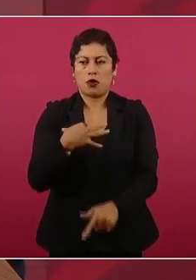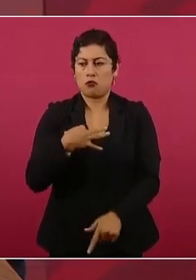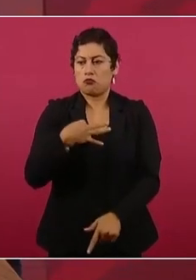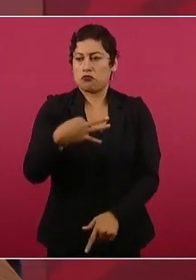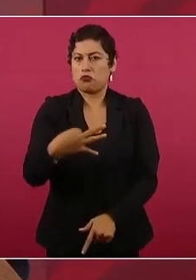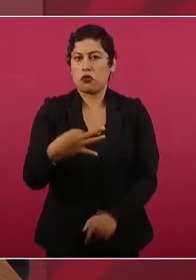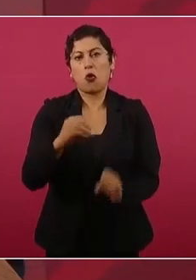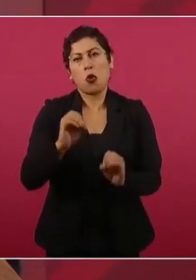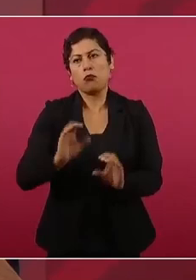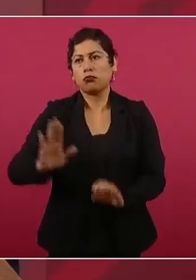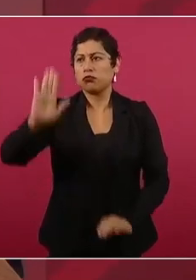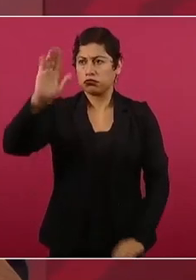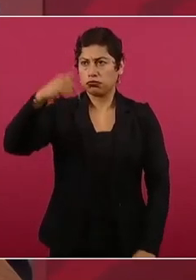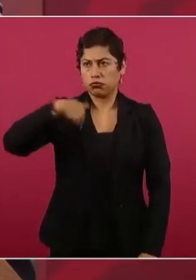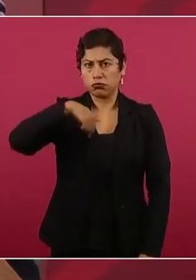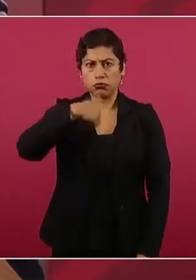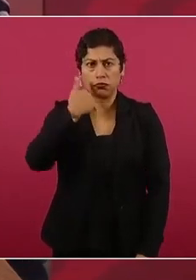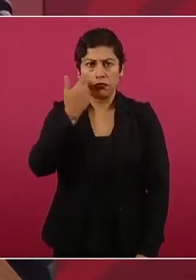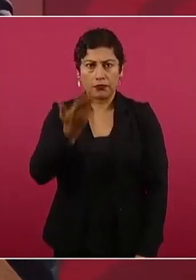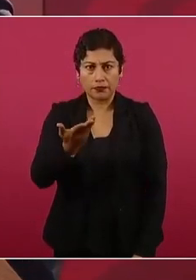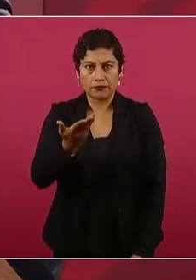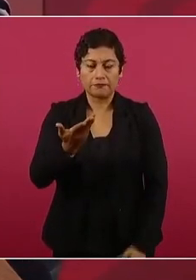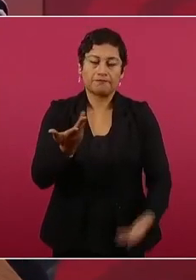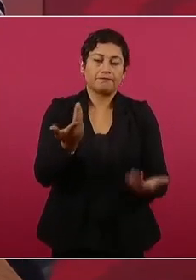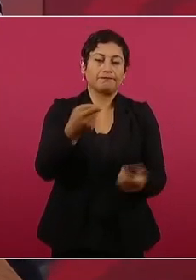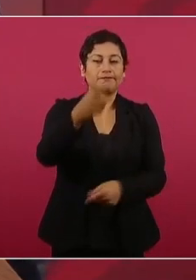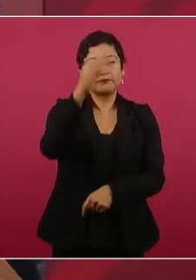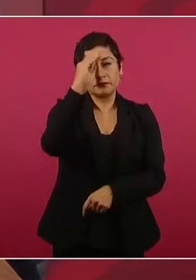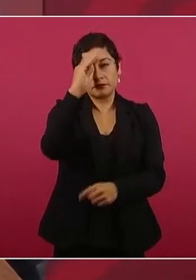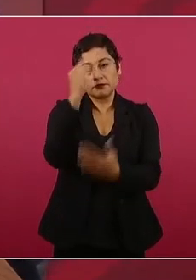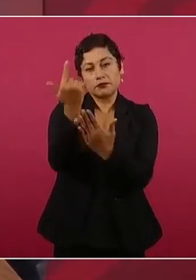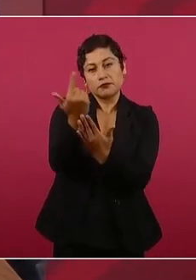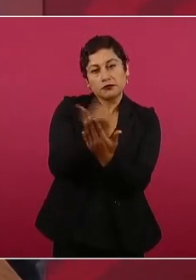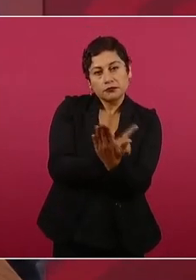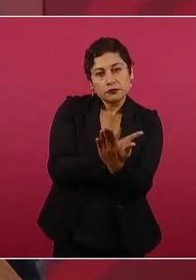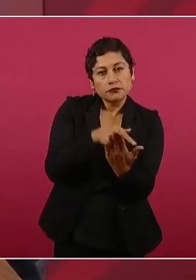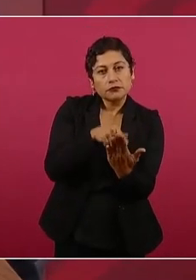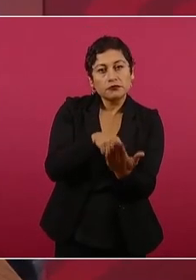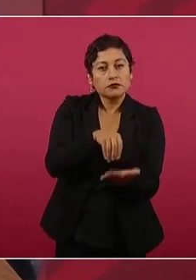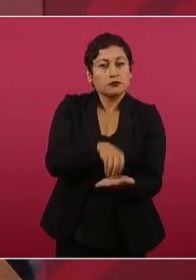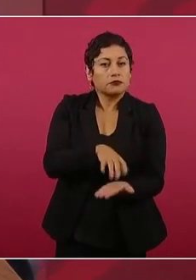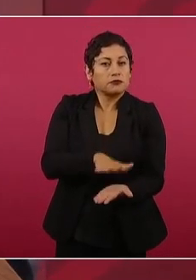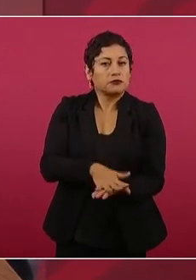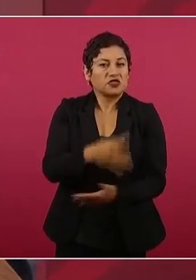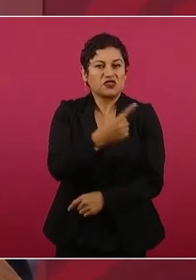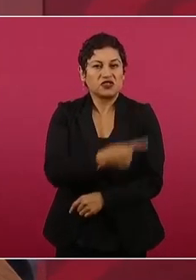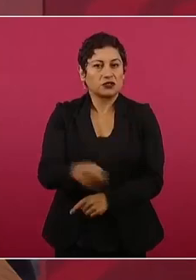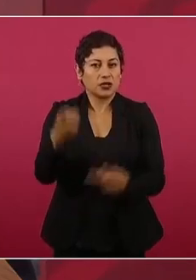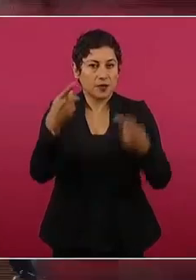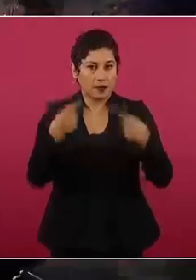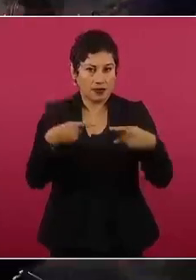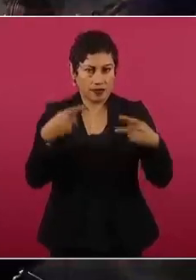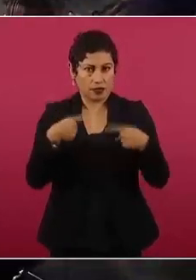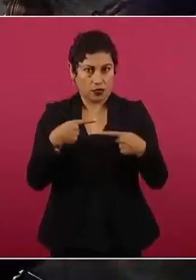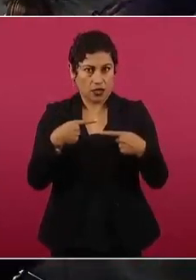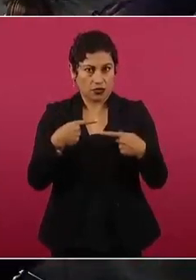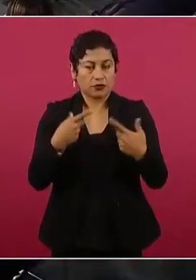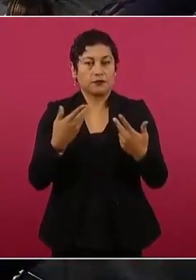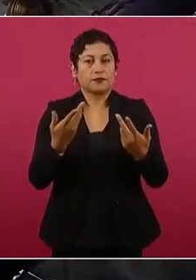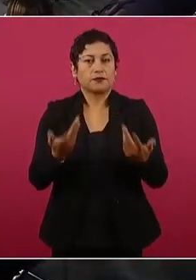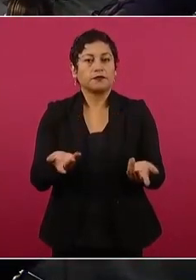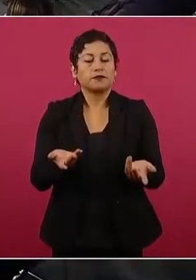Si son 100, se entregan